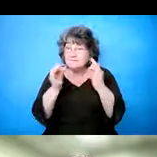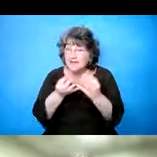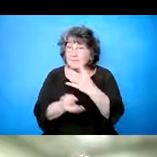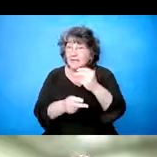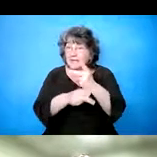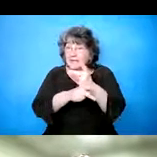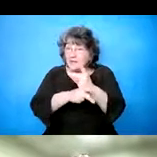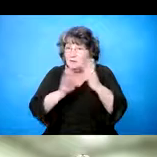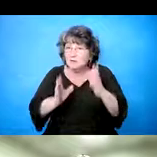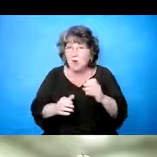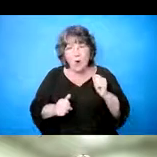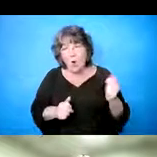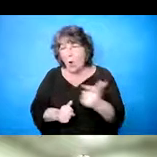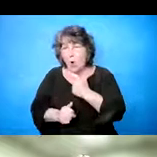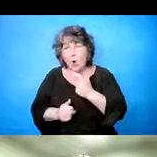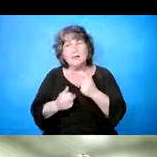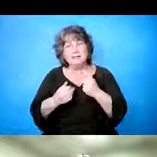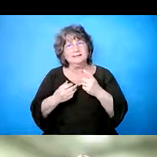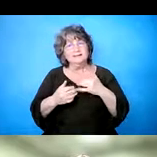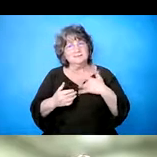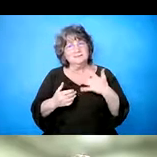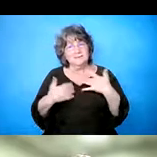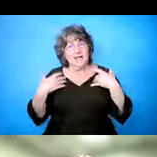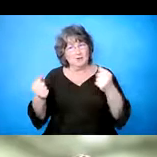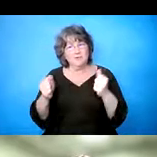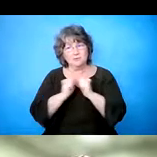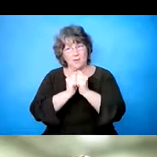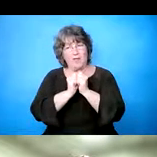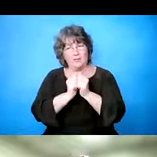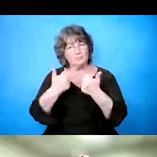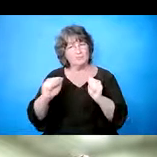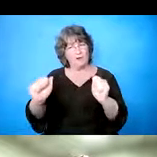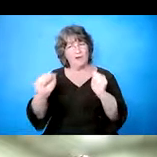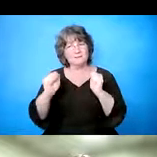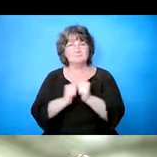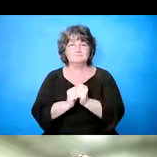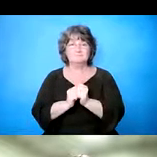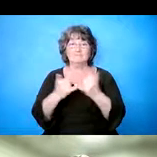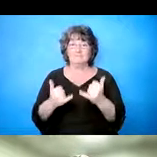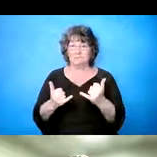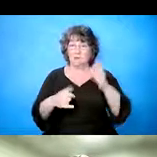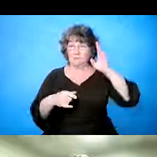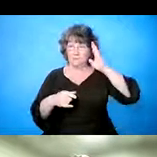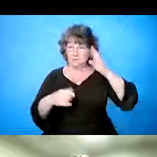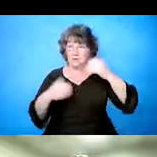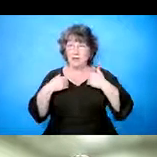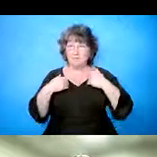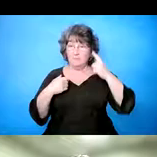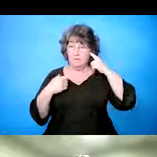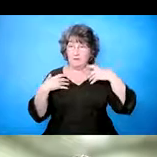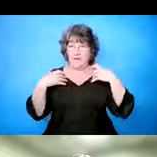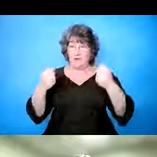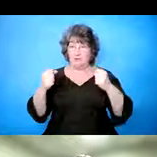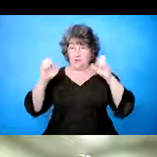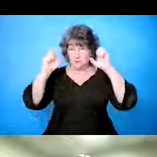por los proveedores de esos servicios. Durante este seminario web tenemos presentadores que están probando, están dando educación de salud